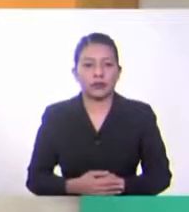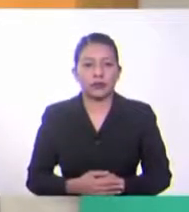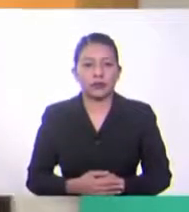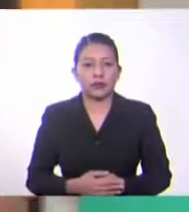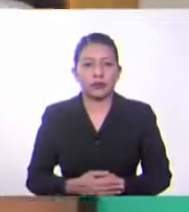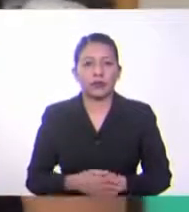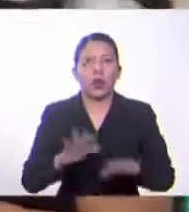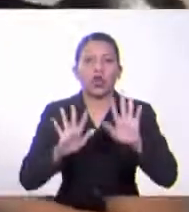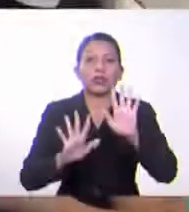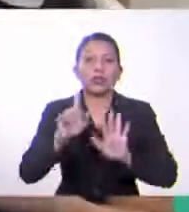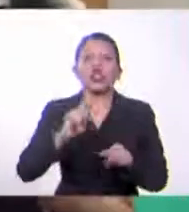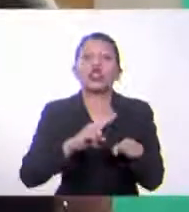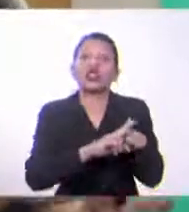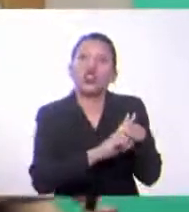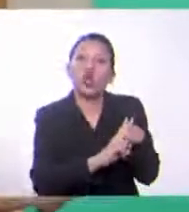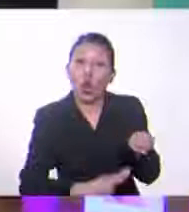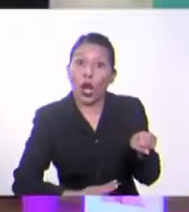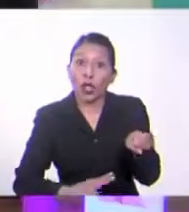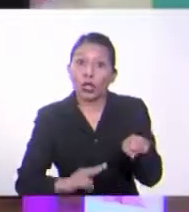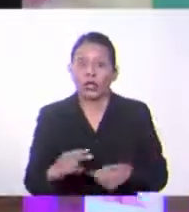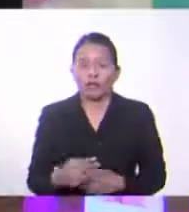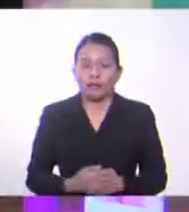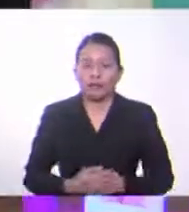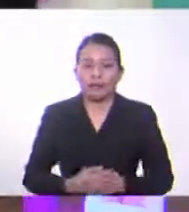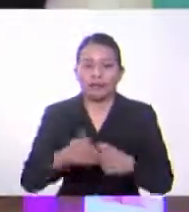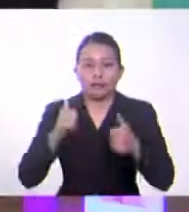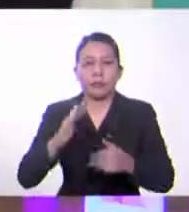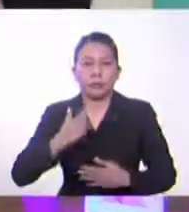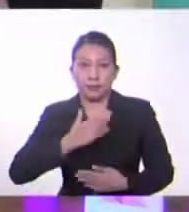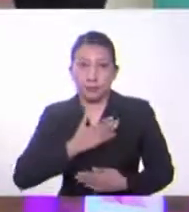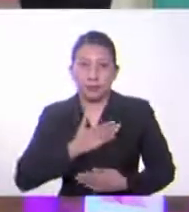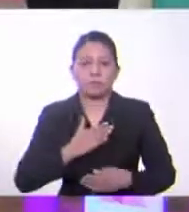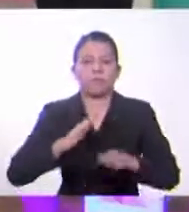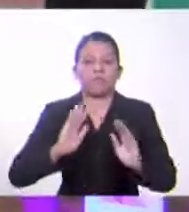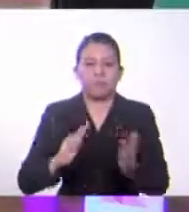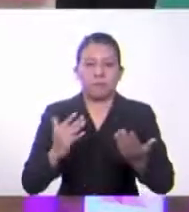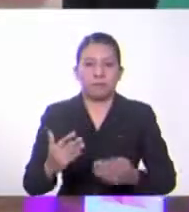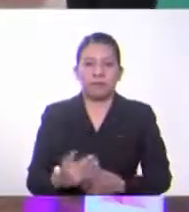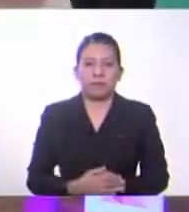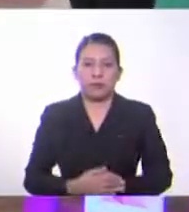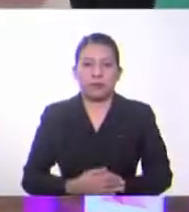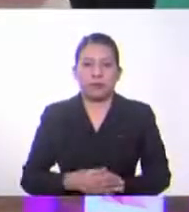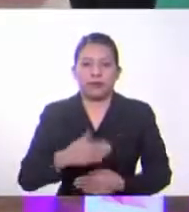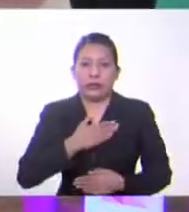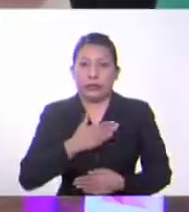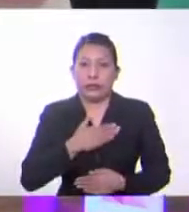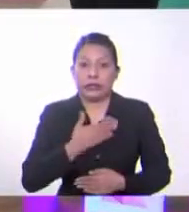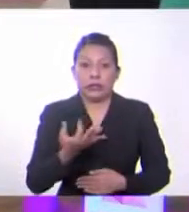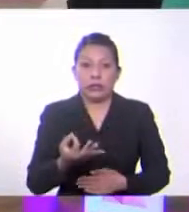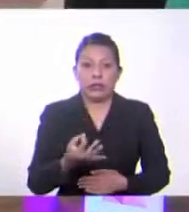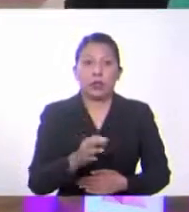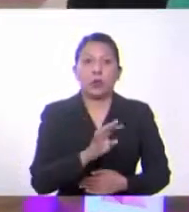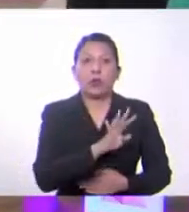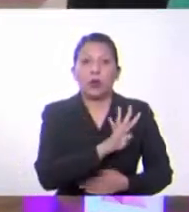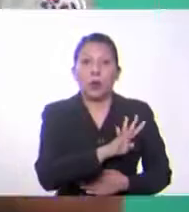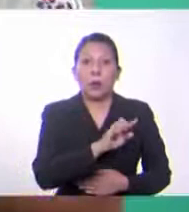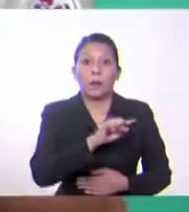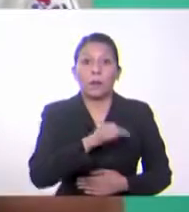dólares. Ahora, en mi caso, me costó 4